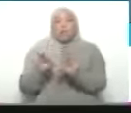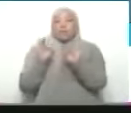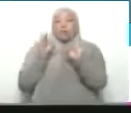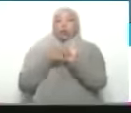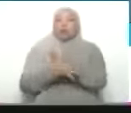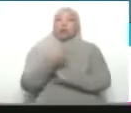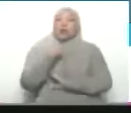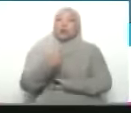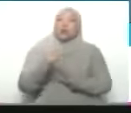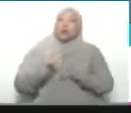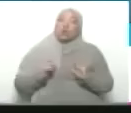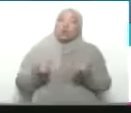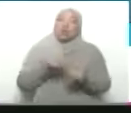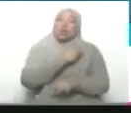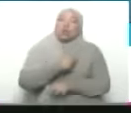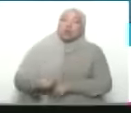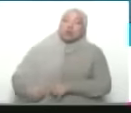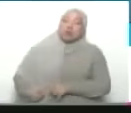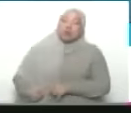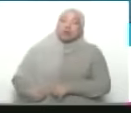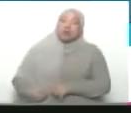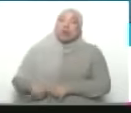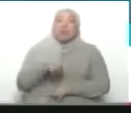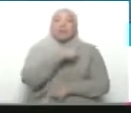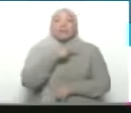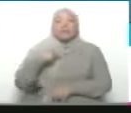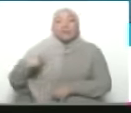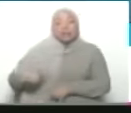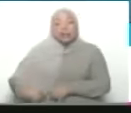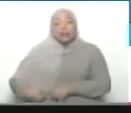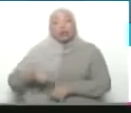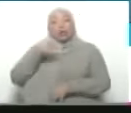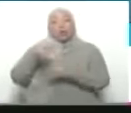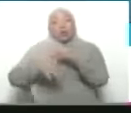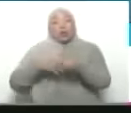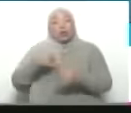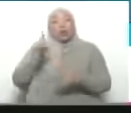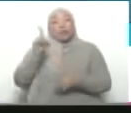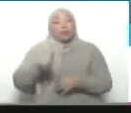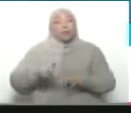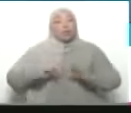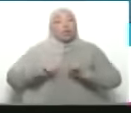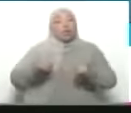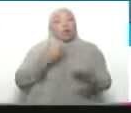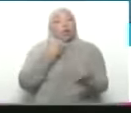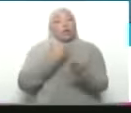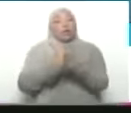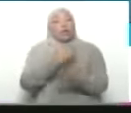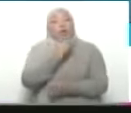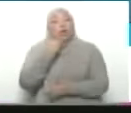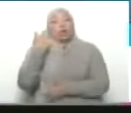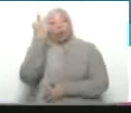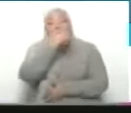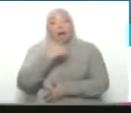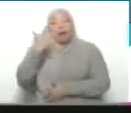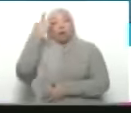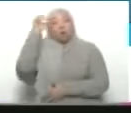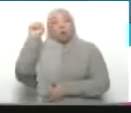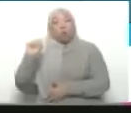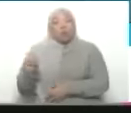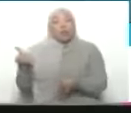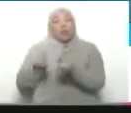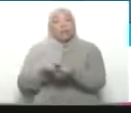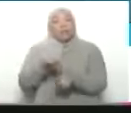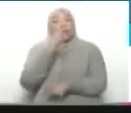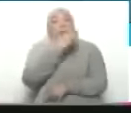específicamente lo he dicho, la iniciativa del presidente Xi Jinping, la iniciativa de Sudáfrica, la iniciativa del presidente Lula da Silva